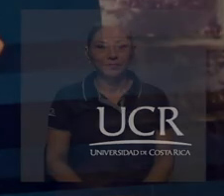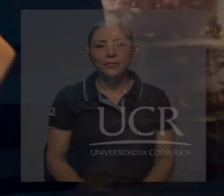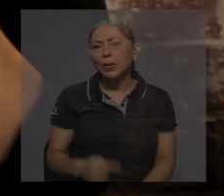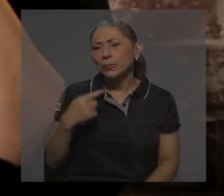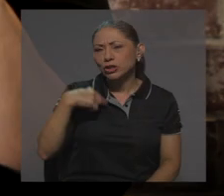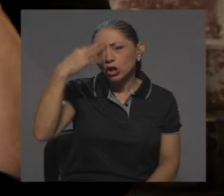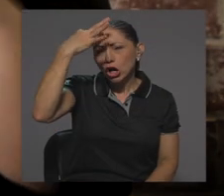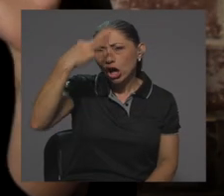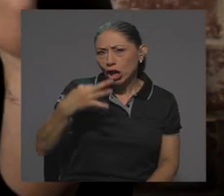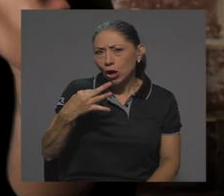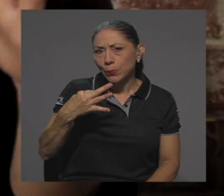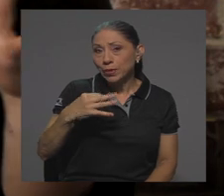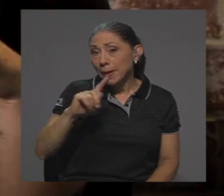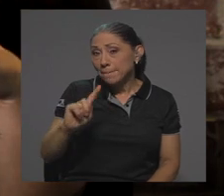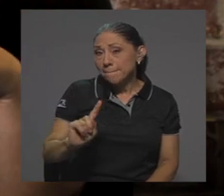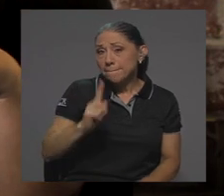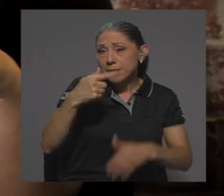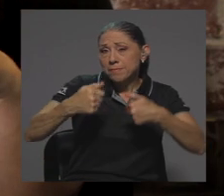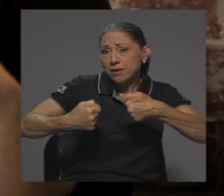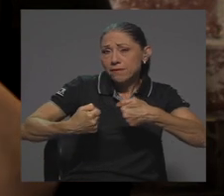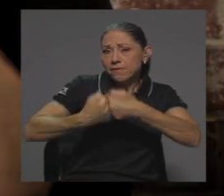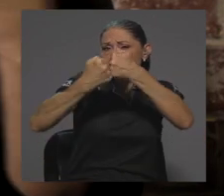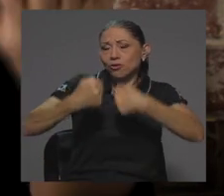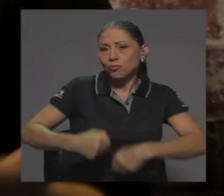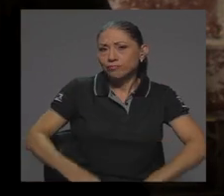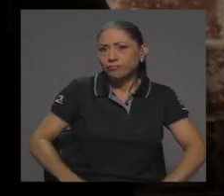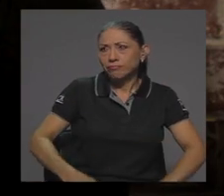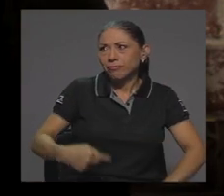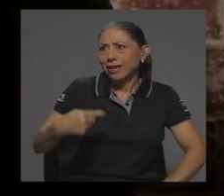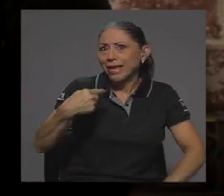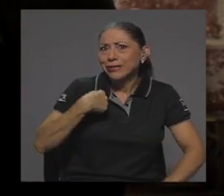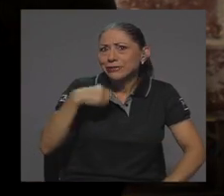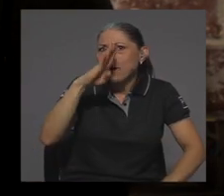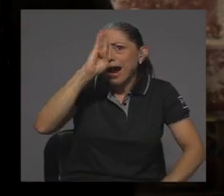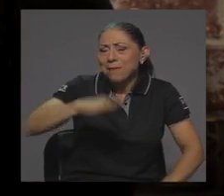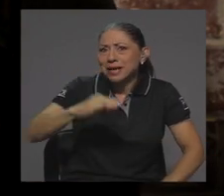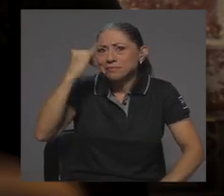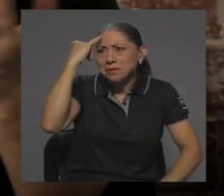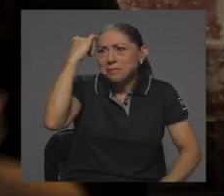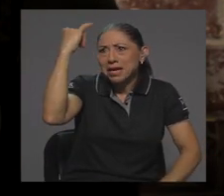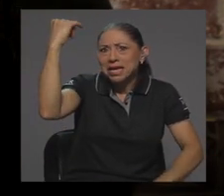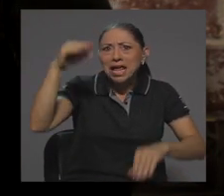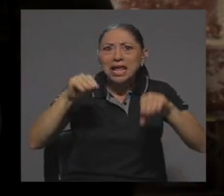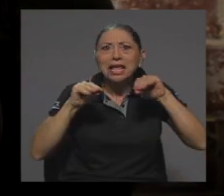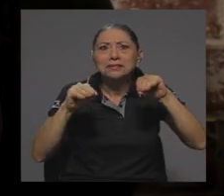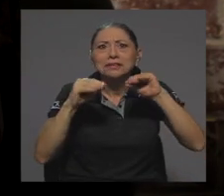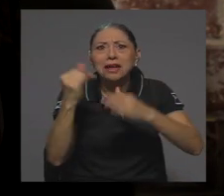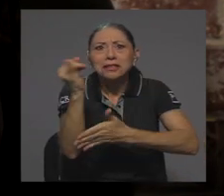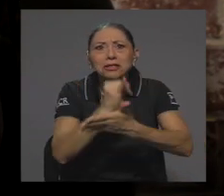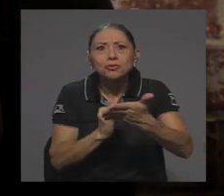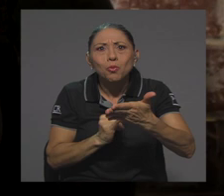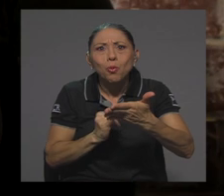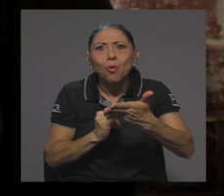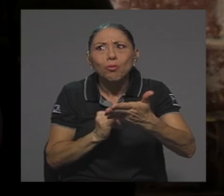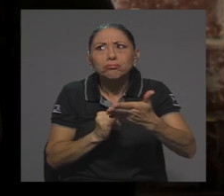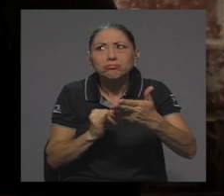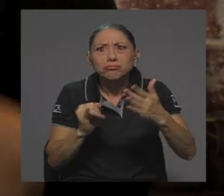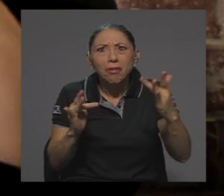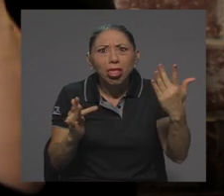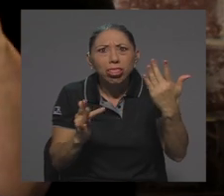Yo creo que el primer reto fue que yo jamás me imaginé dar clases de dibujo virtualmente, o era algo que yo